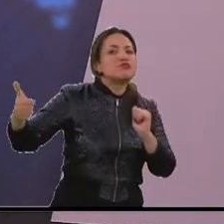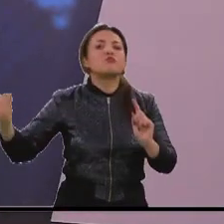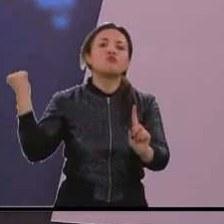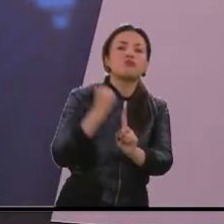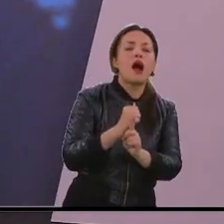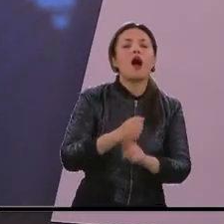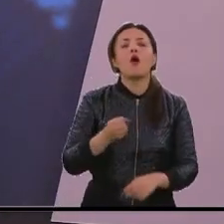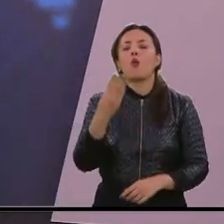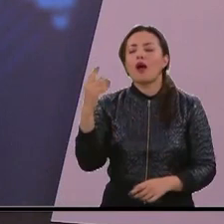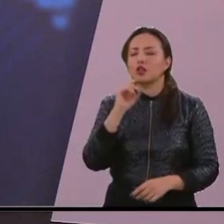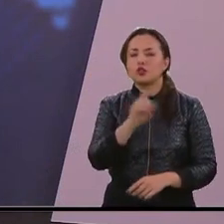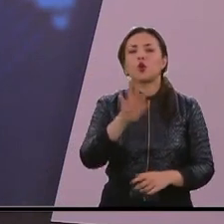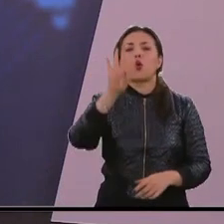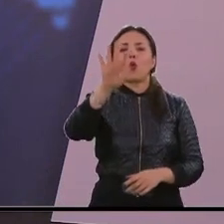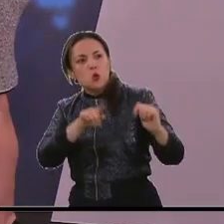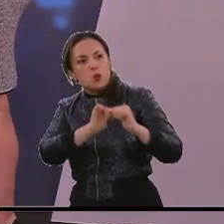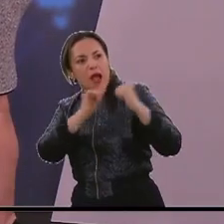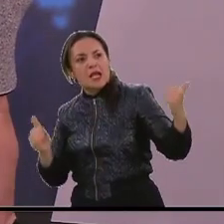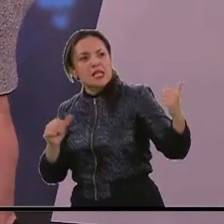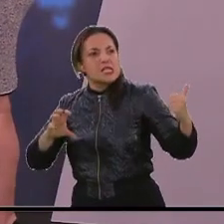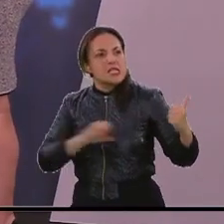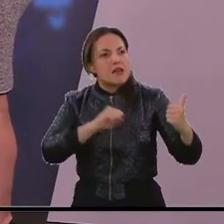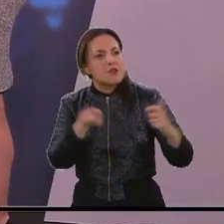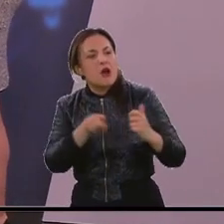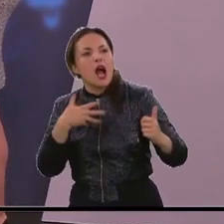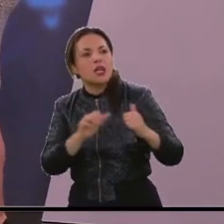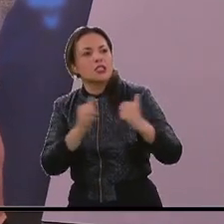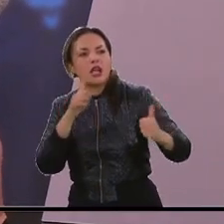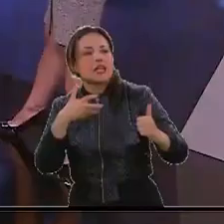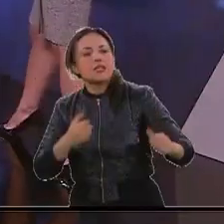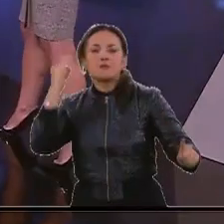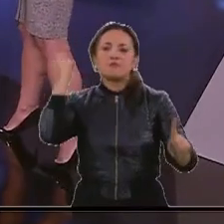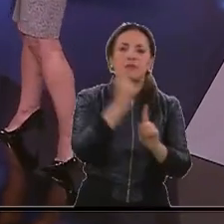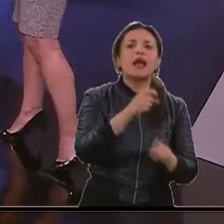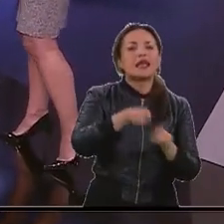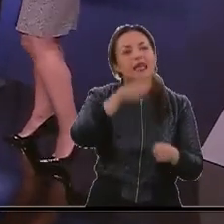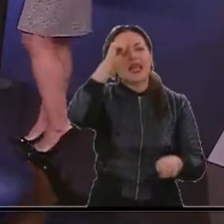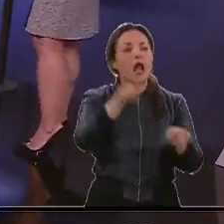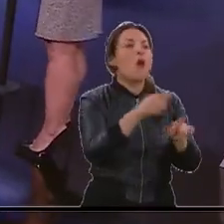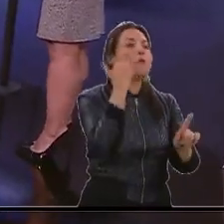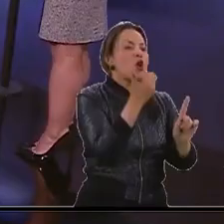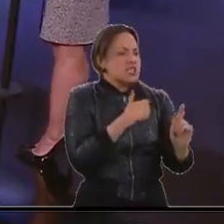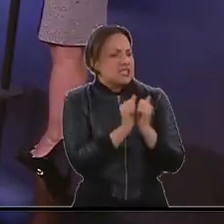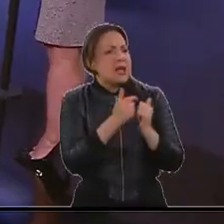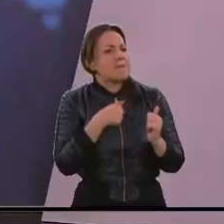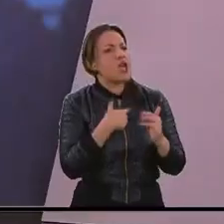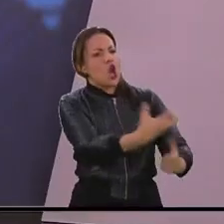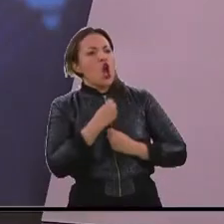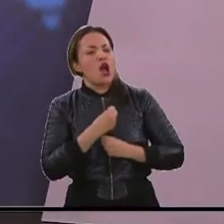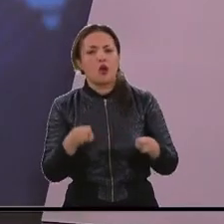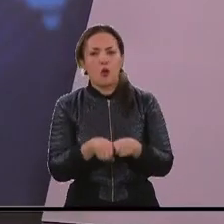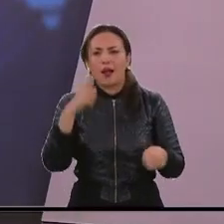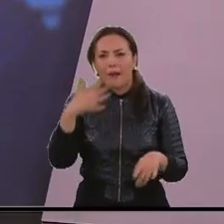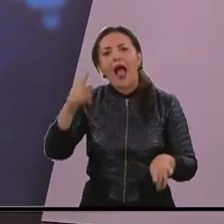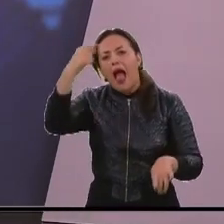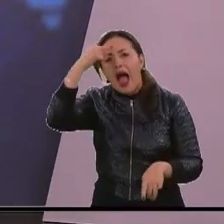¿Parejas? 43%. ¿El 43% a la mujer como esa posesión? ¿Qué creen que es? ¿Y los familiares? 5%